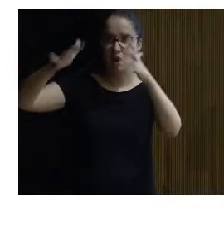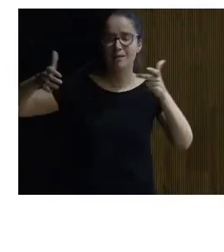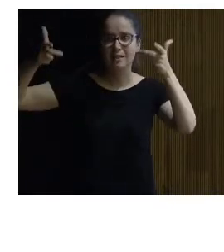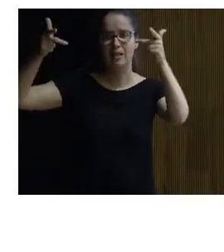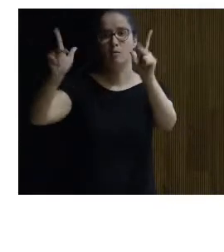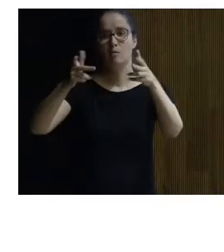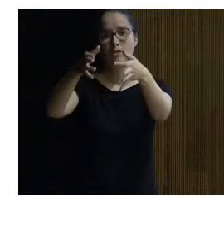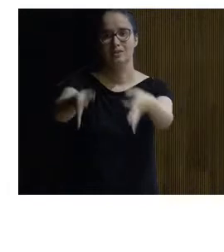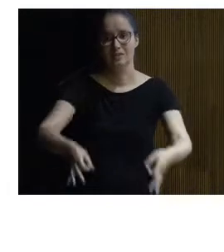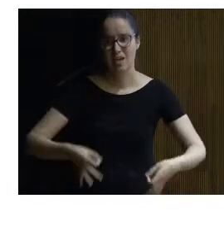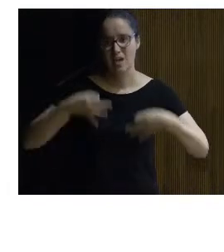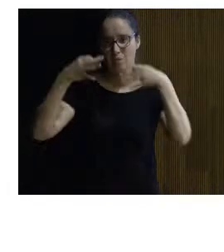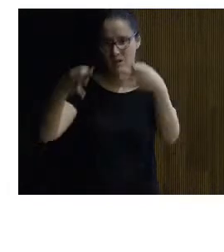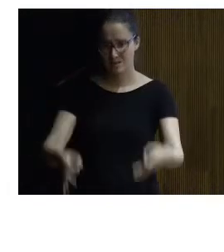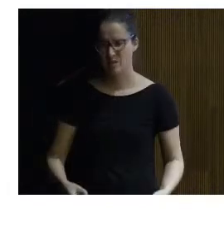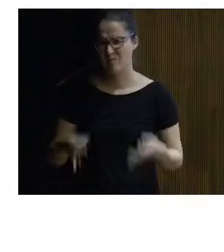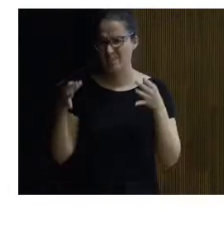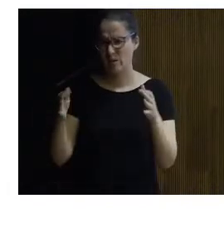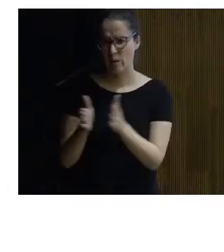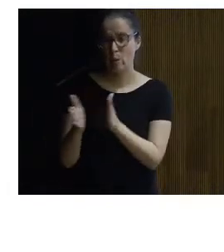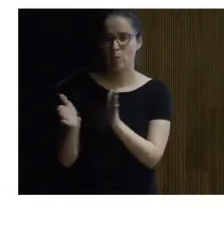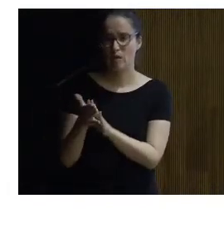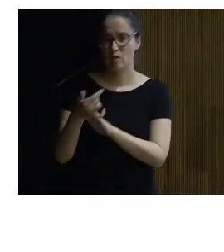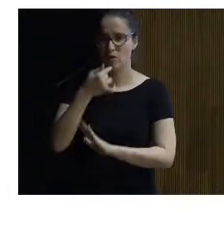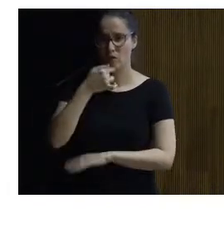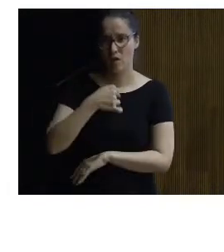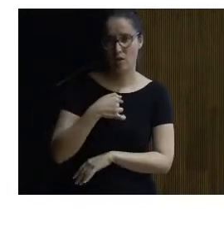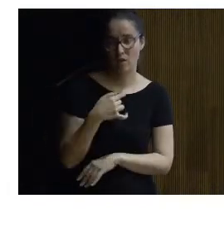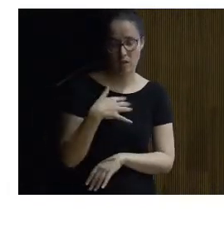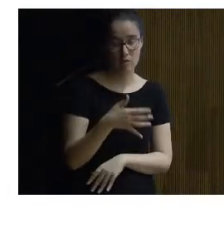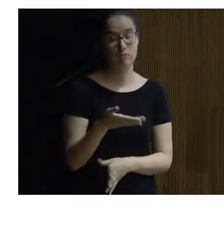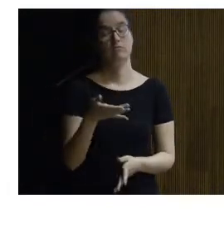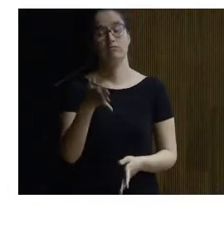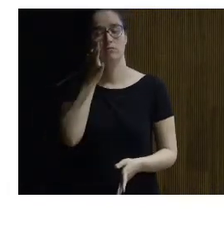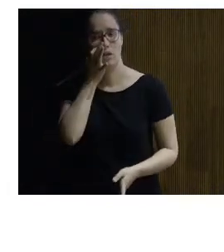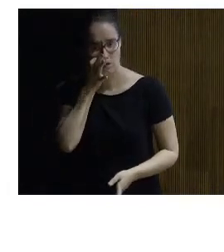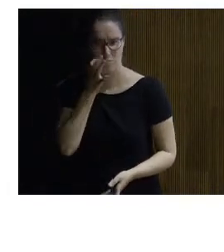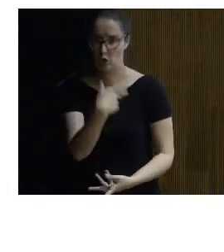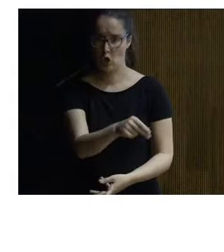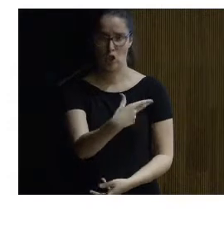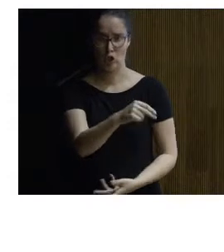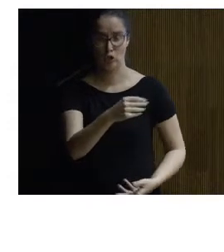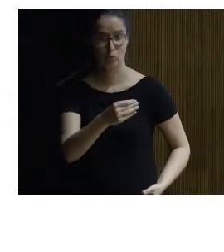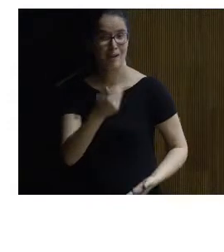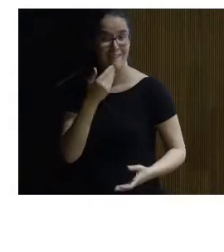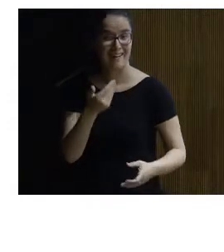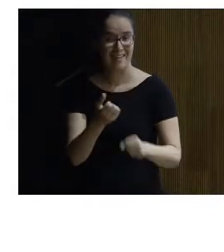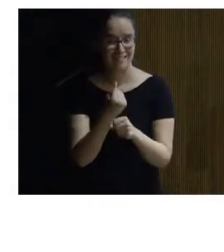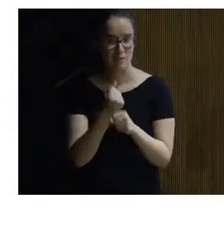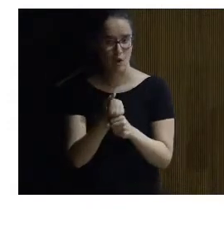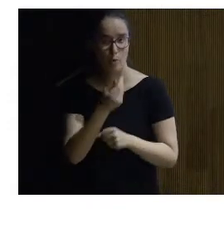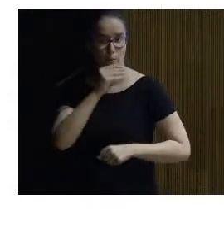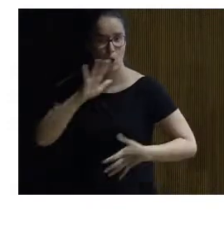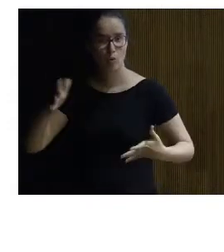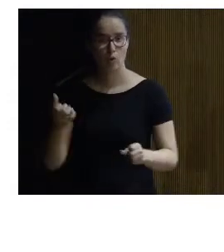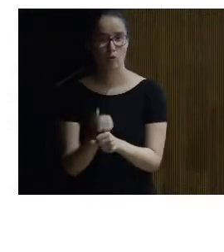va a haber algún compañero que nos va a volver a la realidad y obviamente fruto de ese trabajo lo mejor que puede salir es